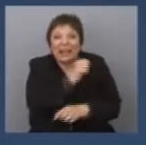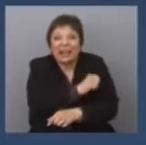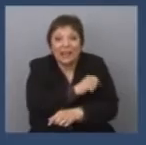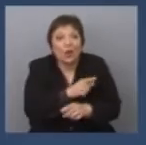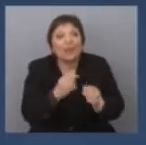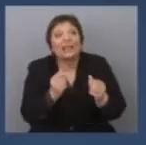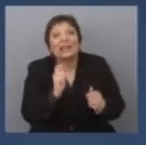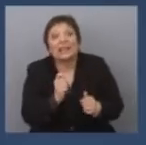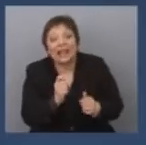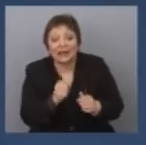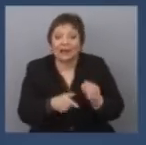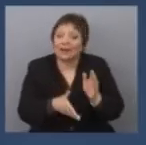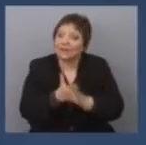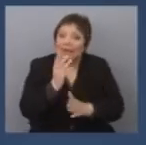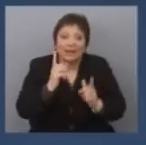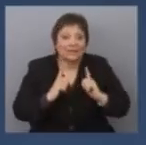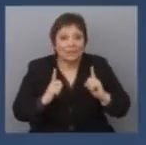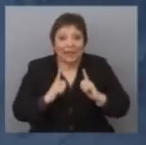Francho Barón, Info TNU.